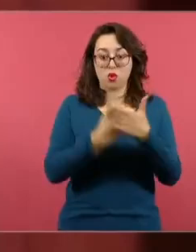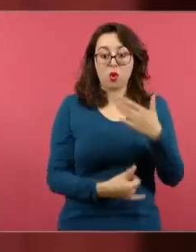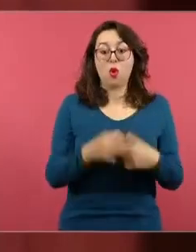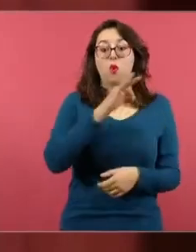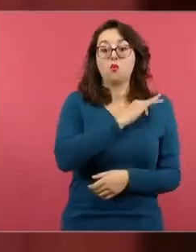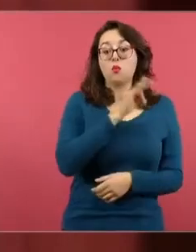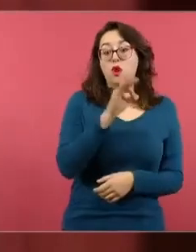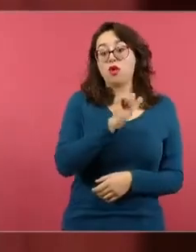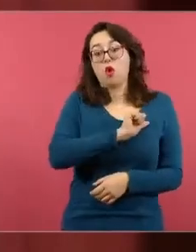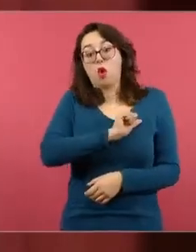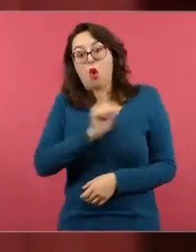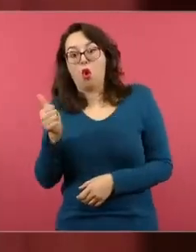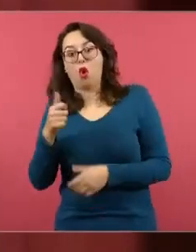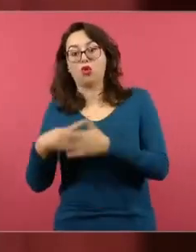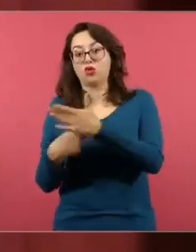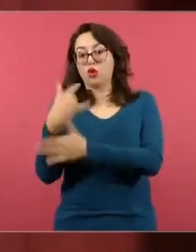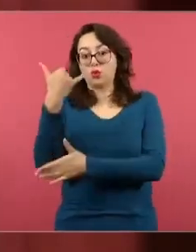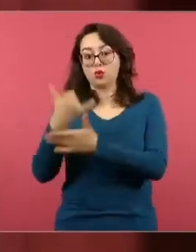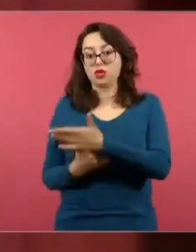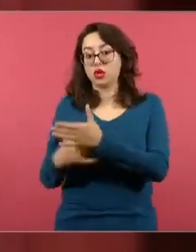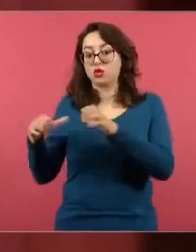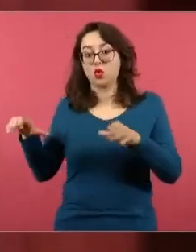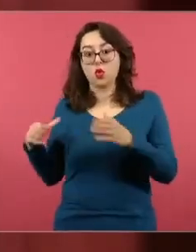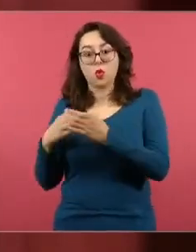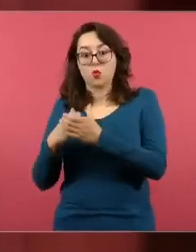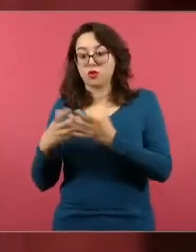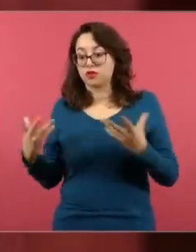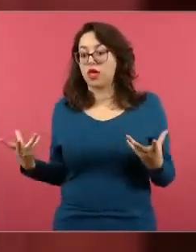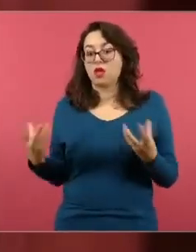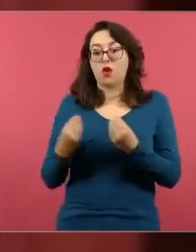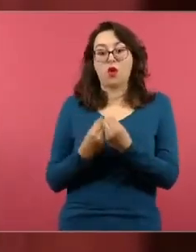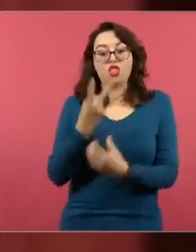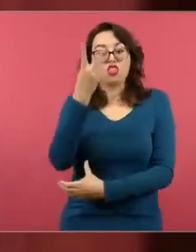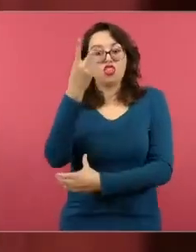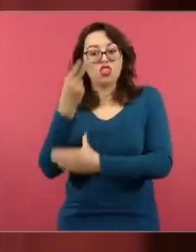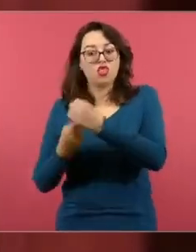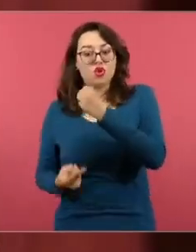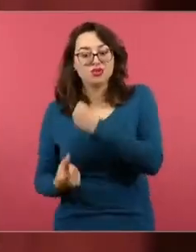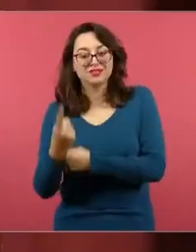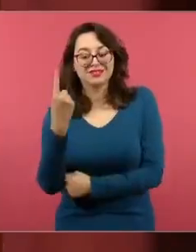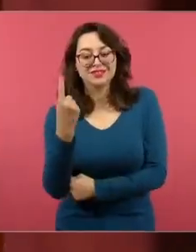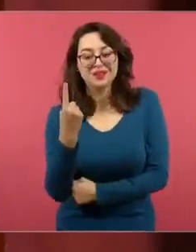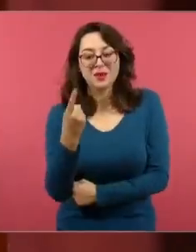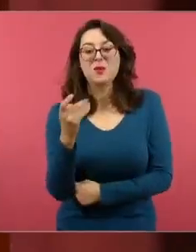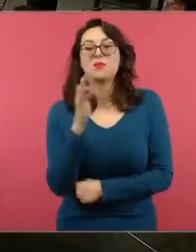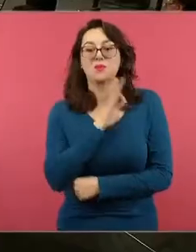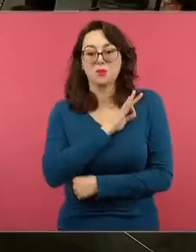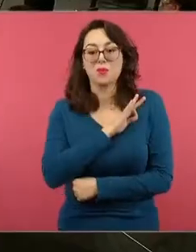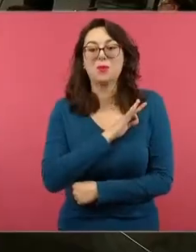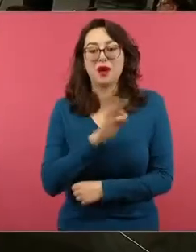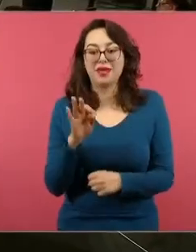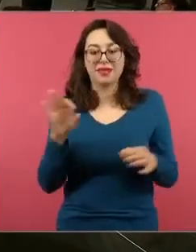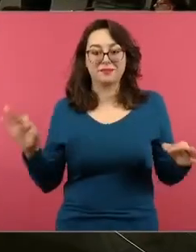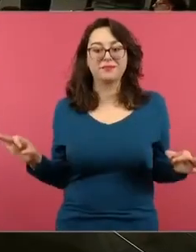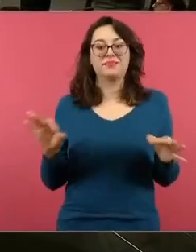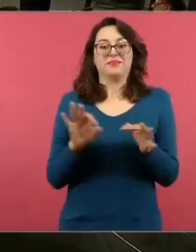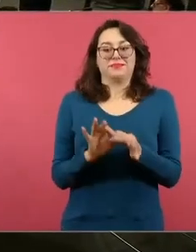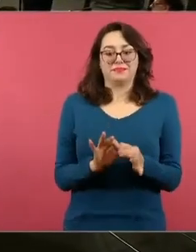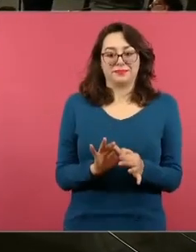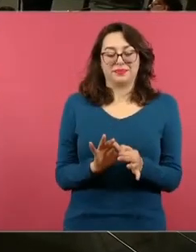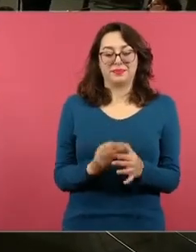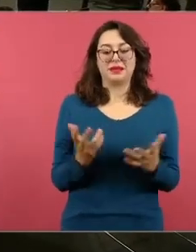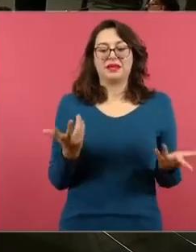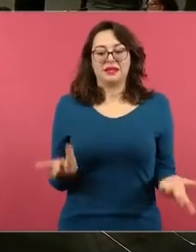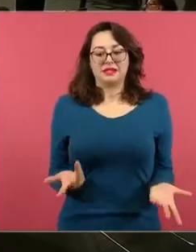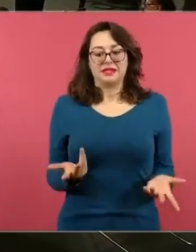de proyectos comunitarios valga la redundancia porque ahí se trabaja la naturaleza de un bordado y